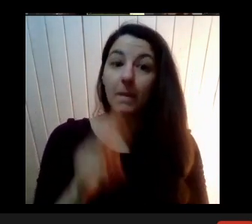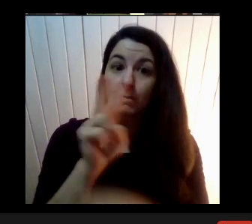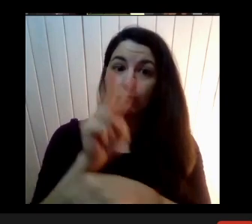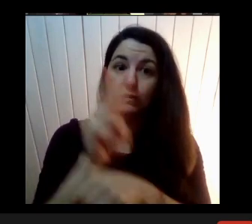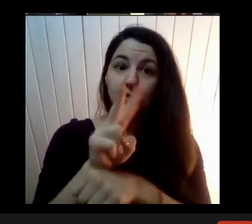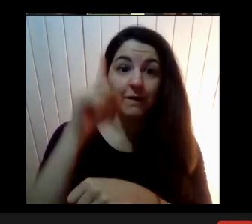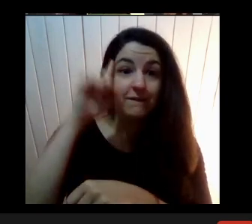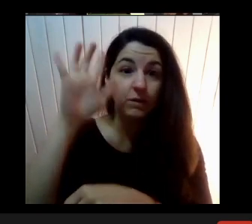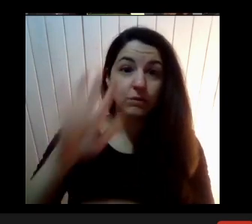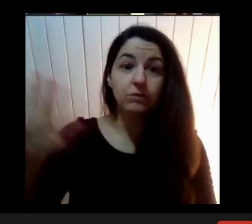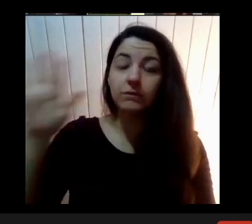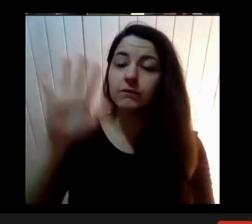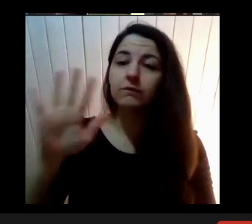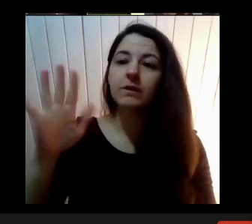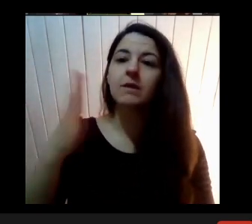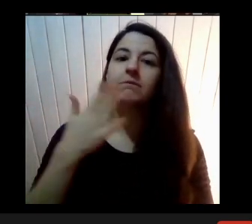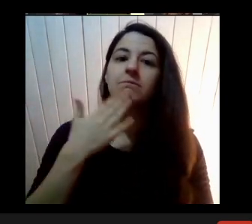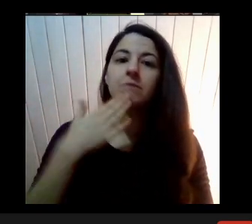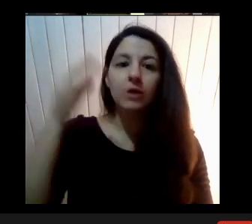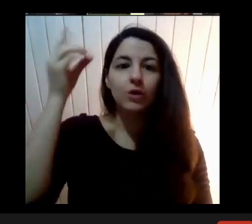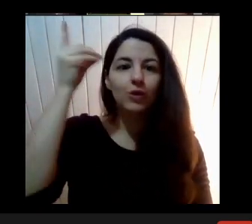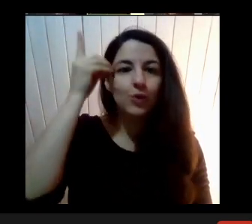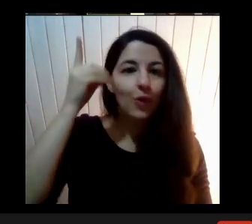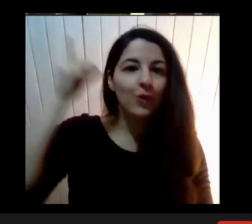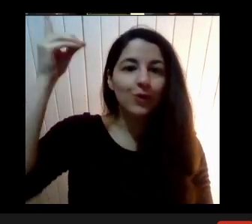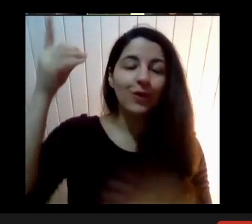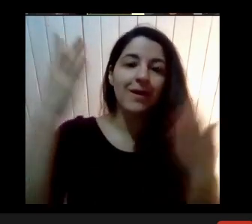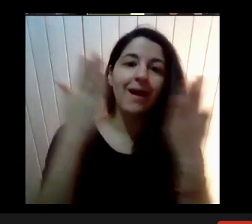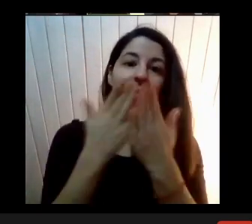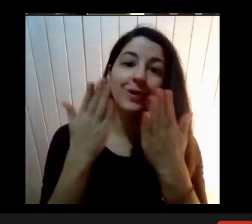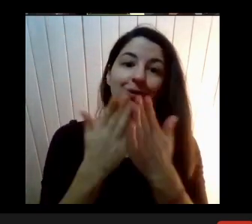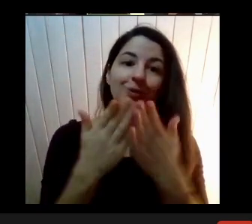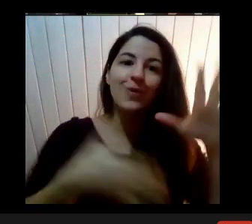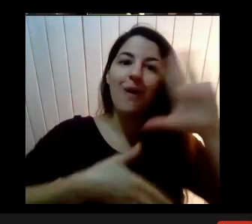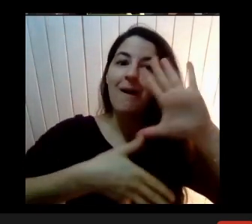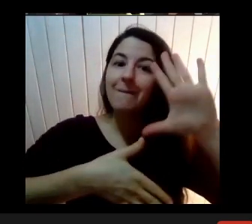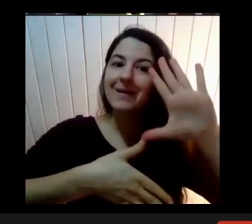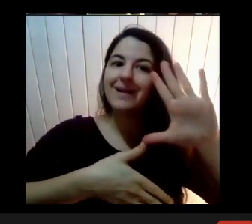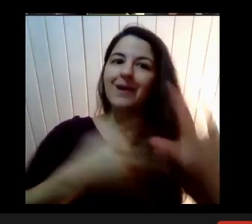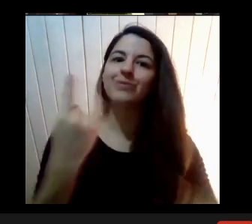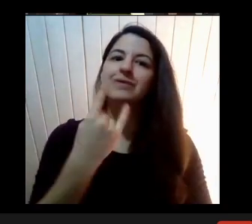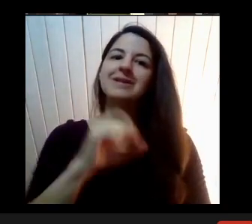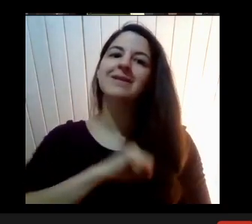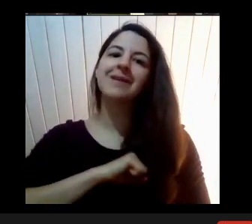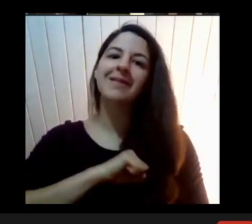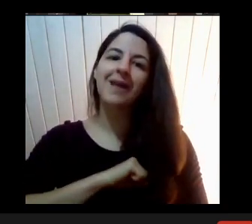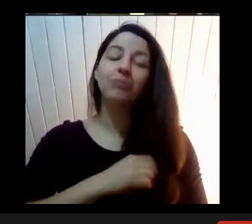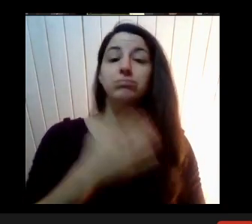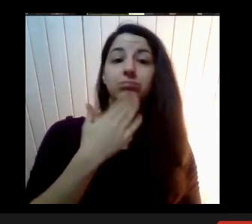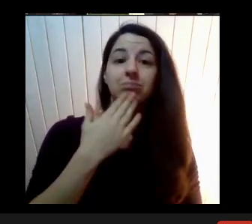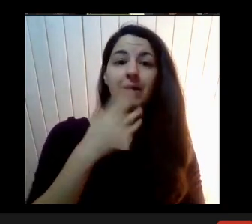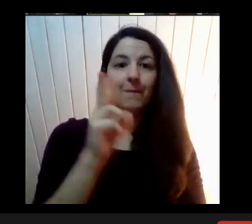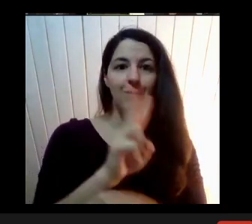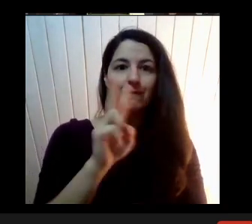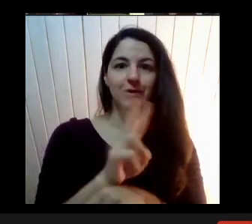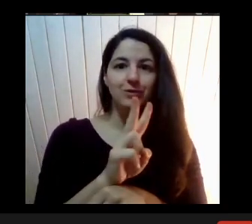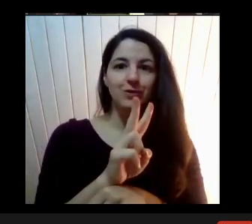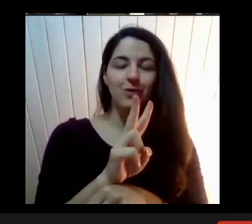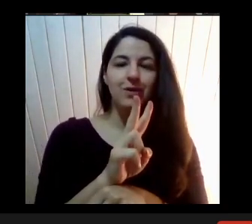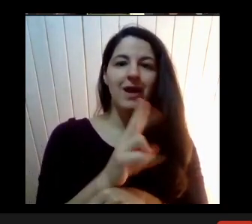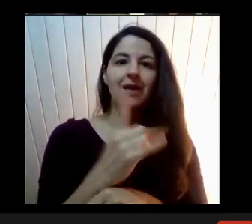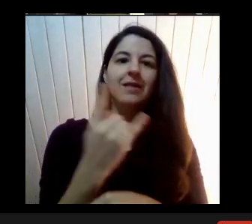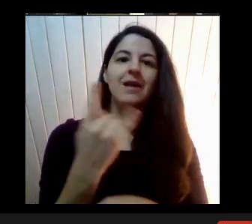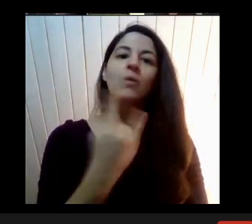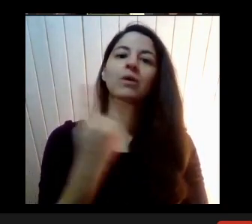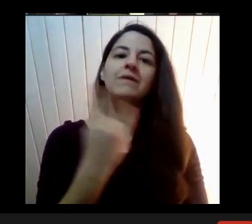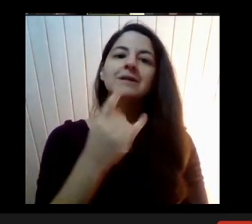Candidata a doctora en estudios americanos de la Universidad de Santiago de Chile Y además académica de la Universidad Alberto Hurtado